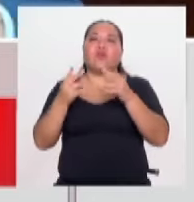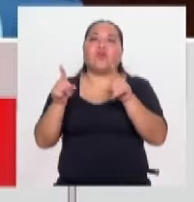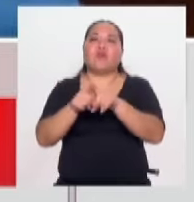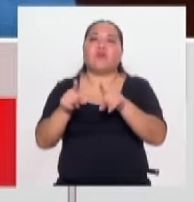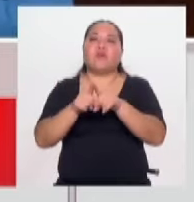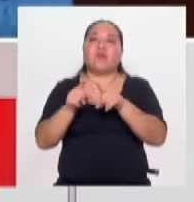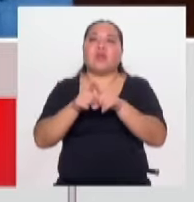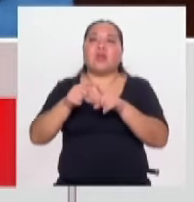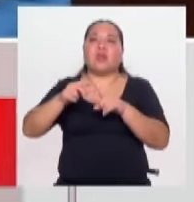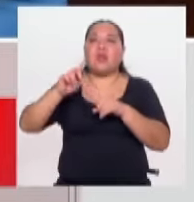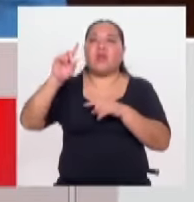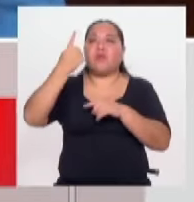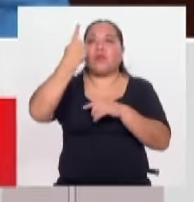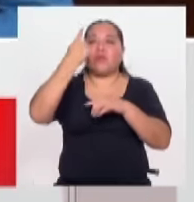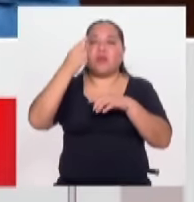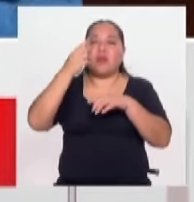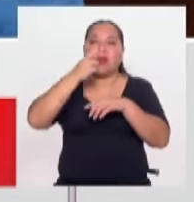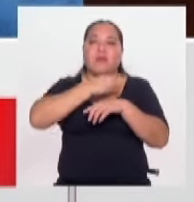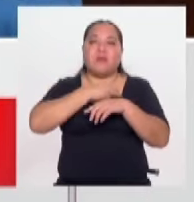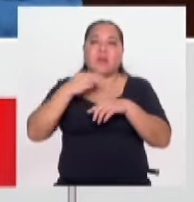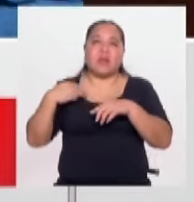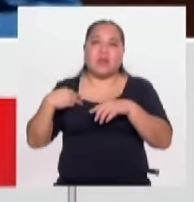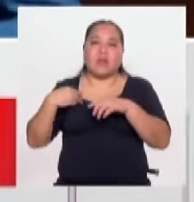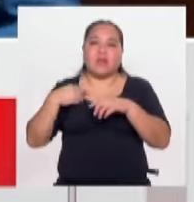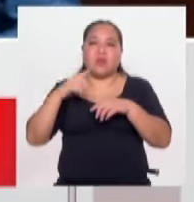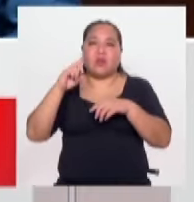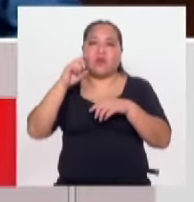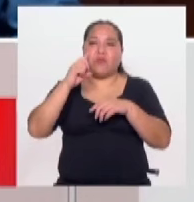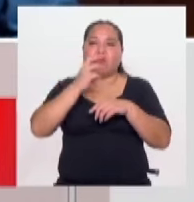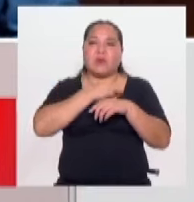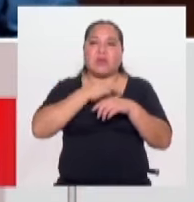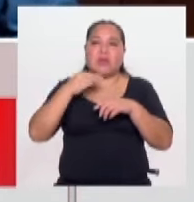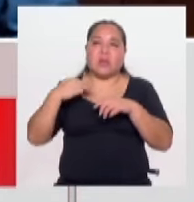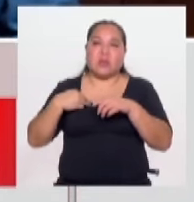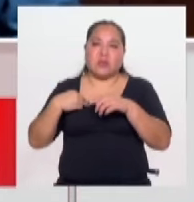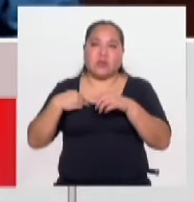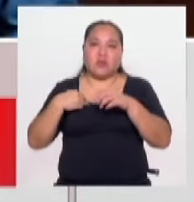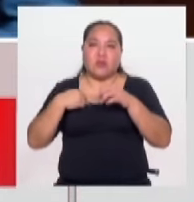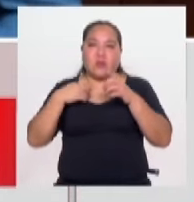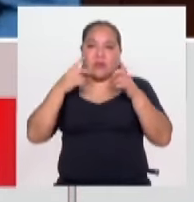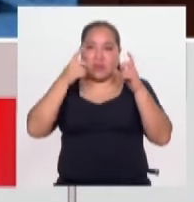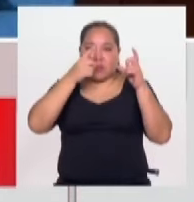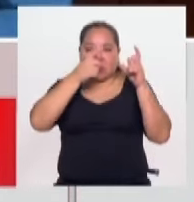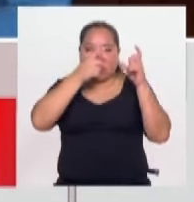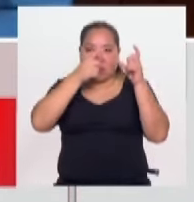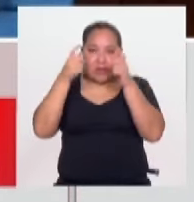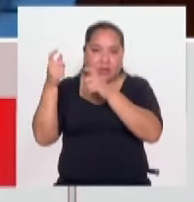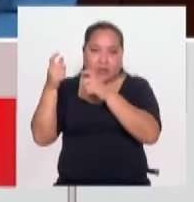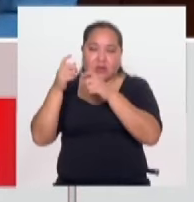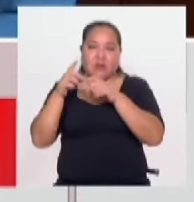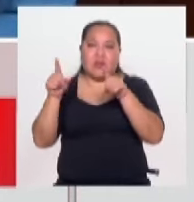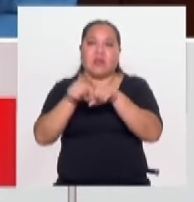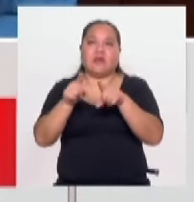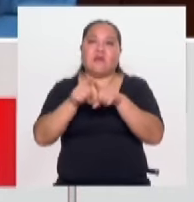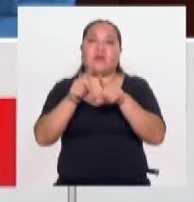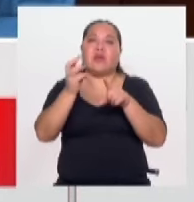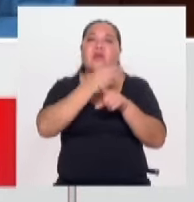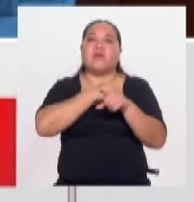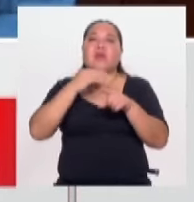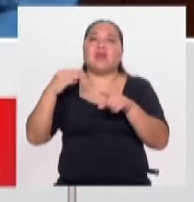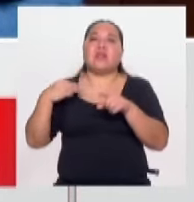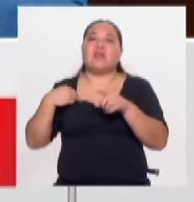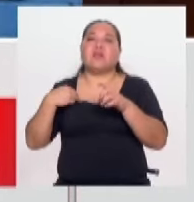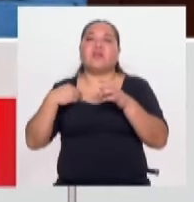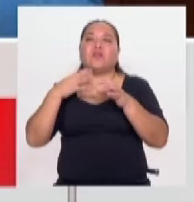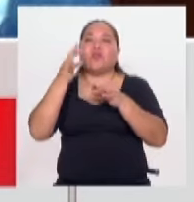cancilleres y a los ministros del interior, sino también a los ministros de justicia. Esa es, digamos, la pata que falta de